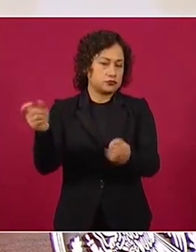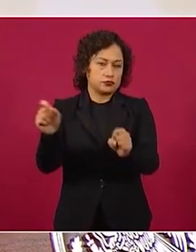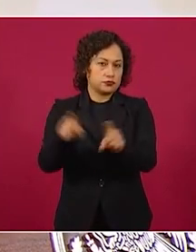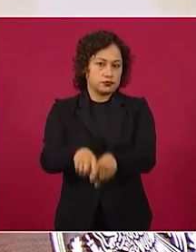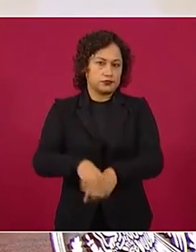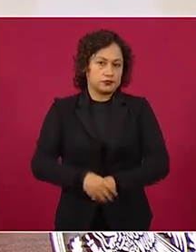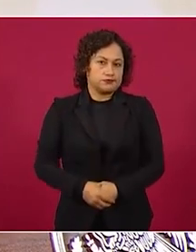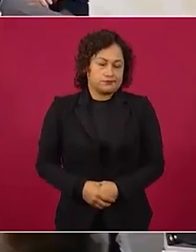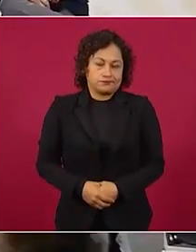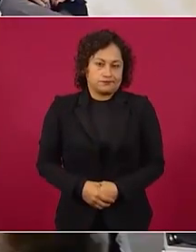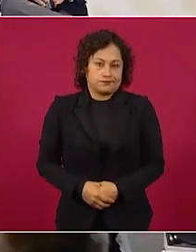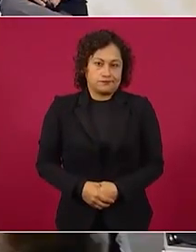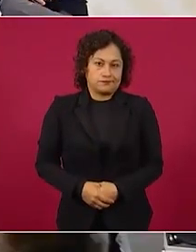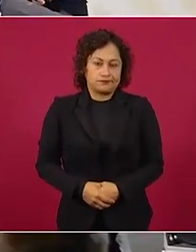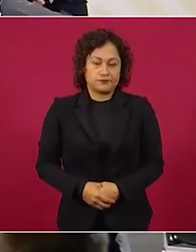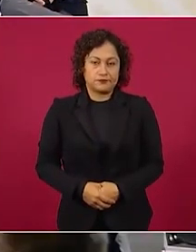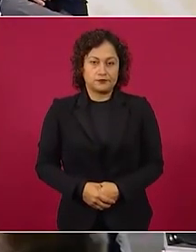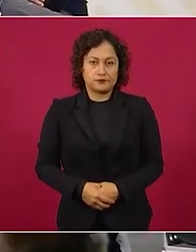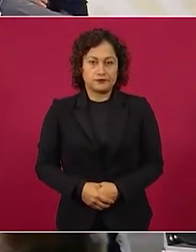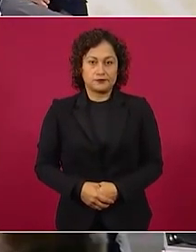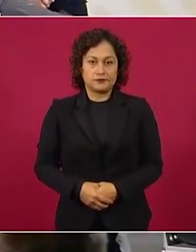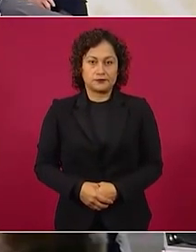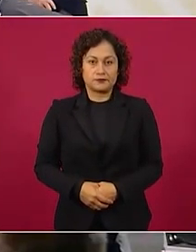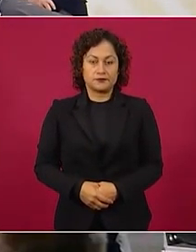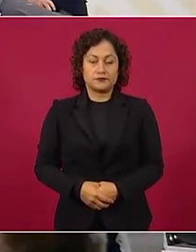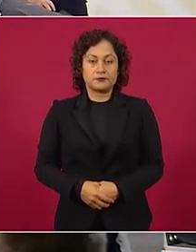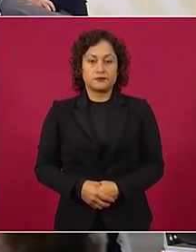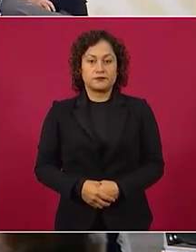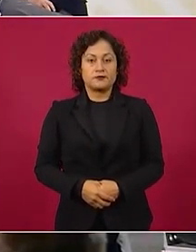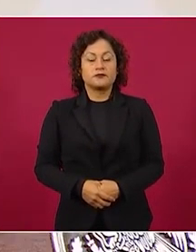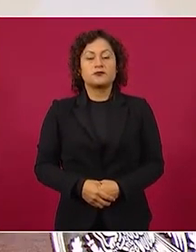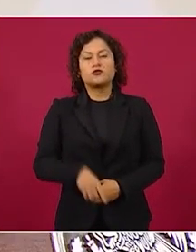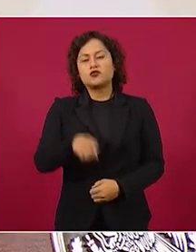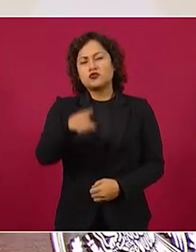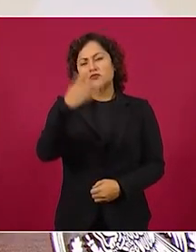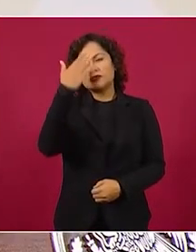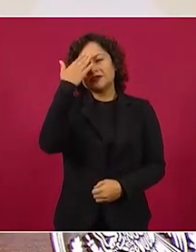¿Cómo no? ¿Cómo se llama el que estaba?